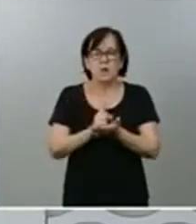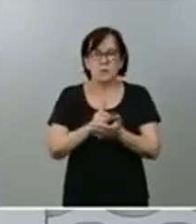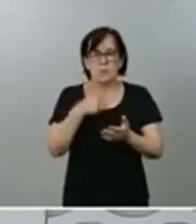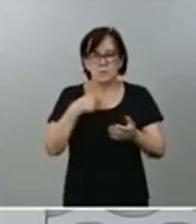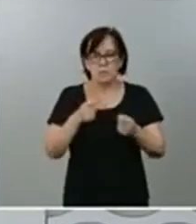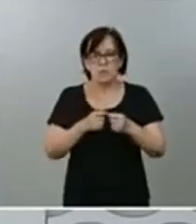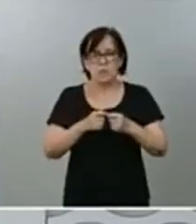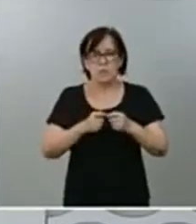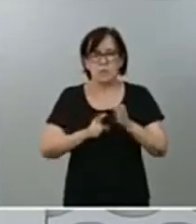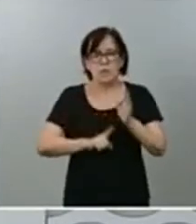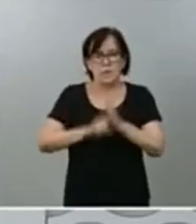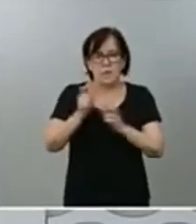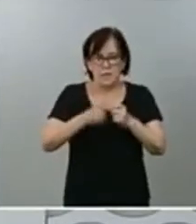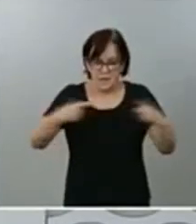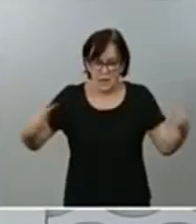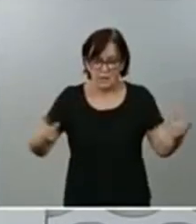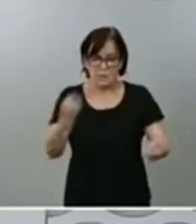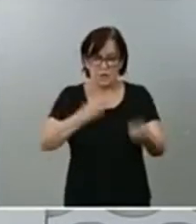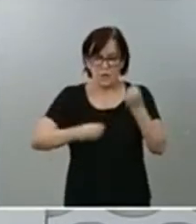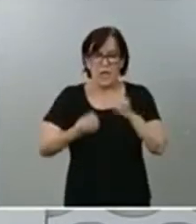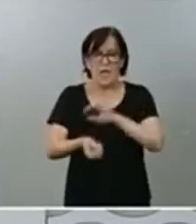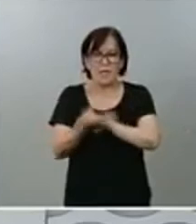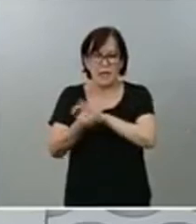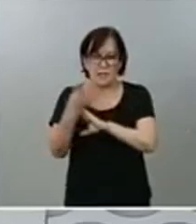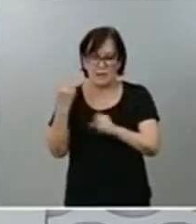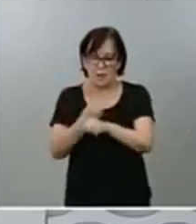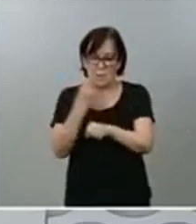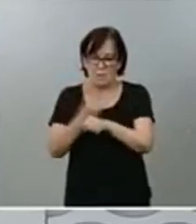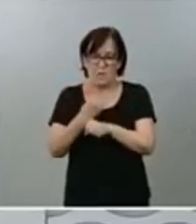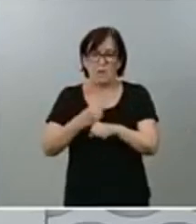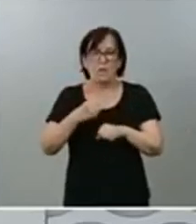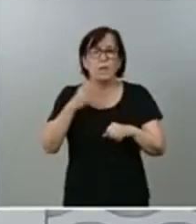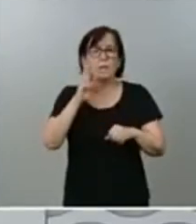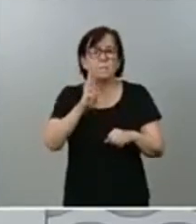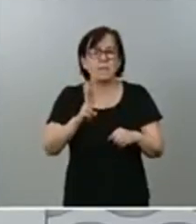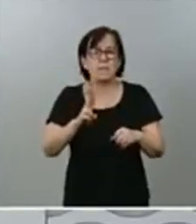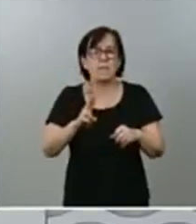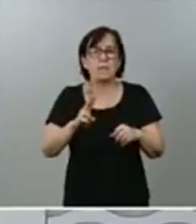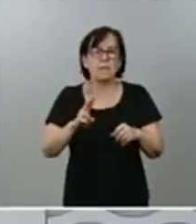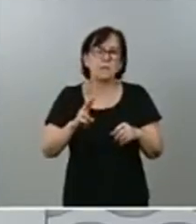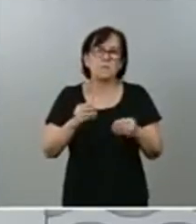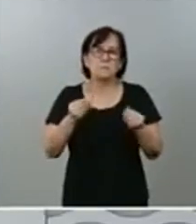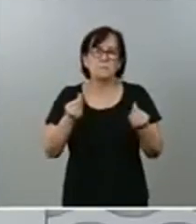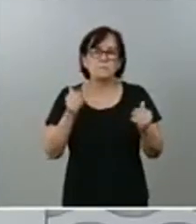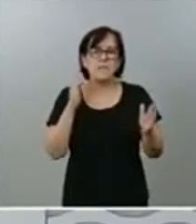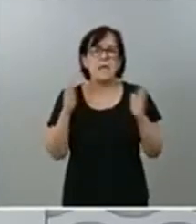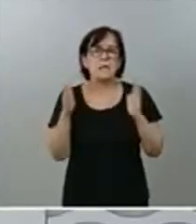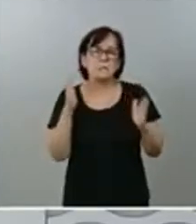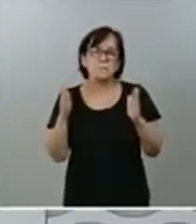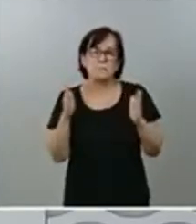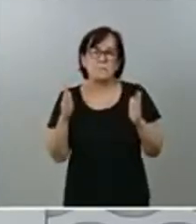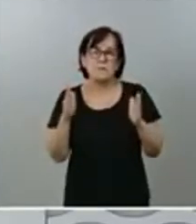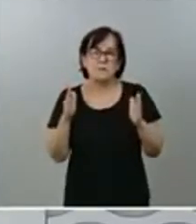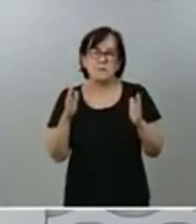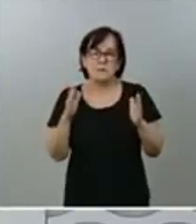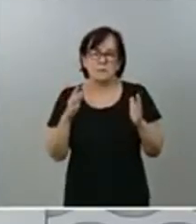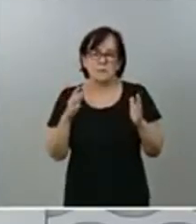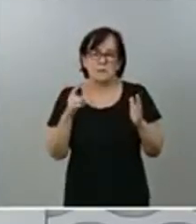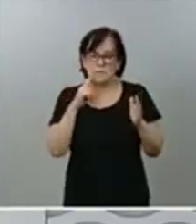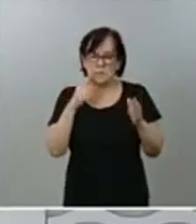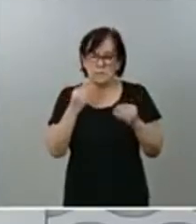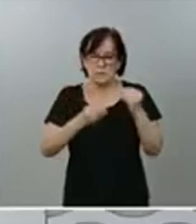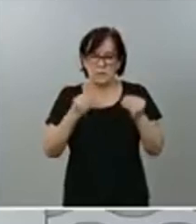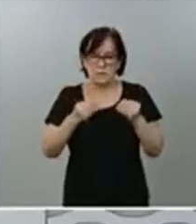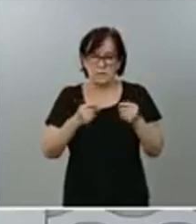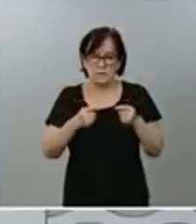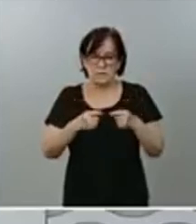económico, la creación de empleo, ver cómo, definitivamente, después del periodo en donde vencen la extensión de los